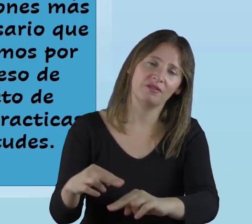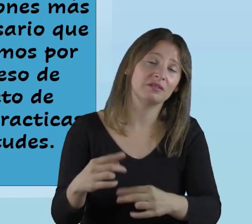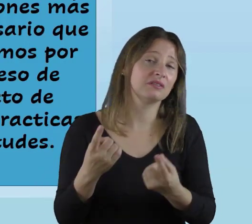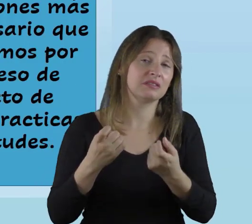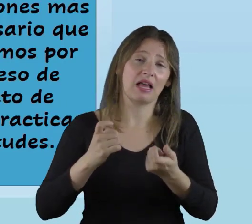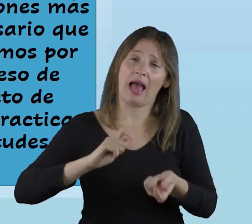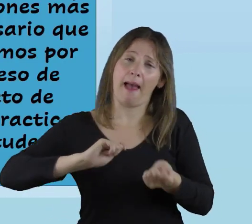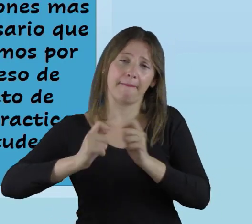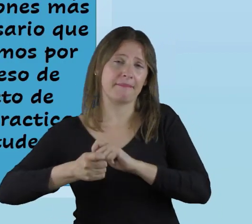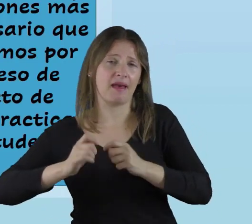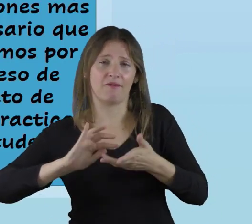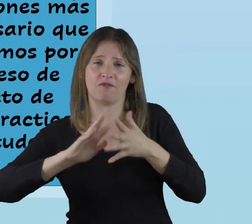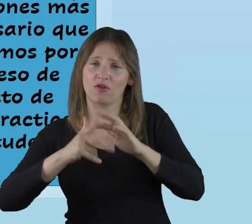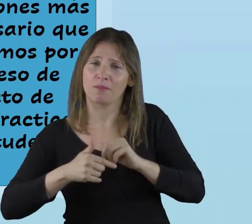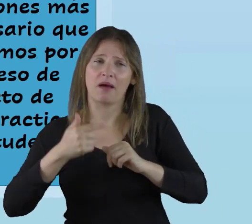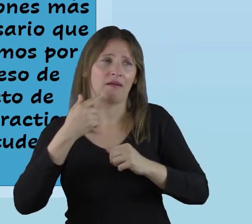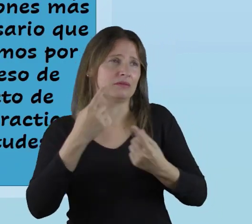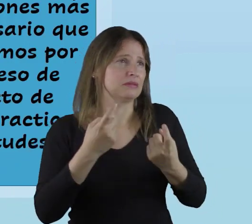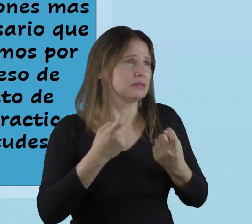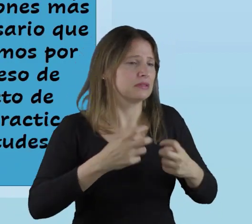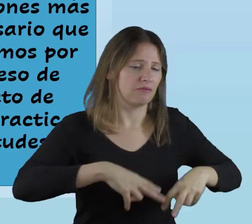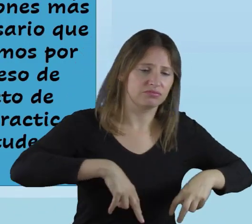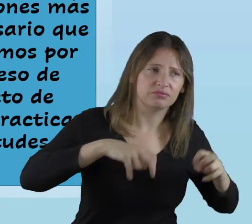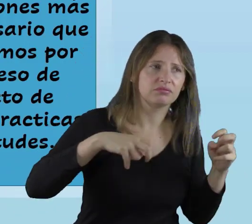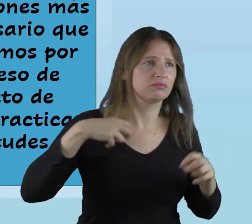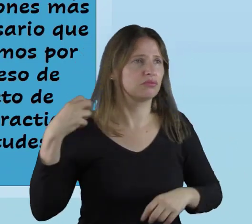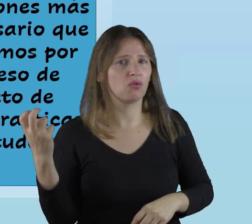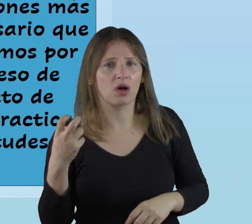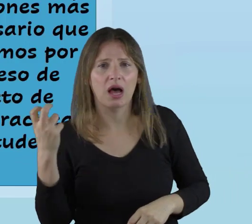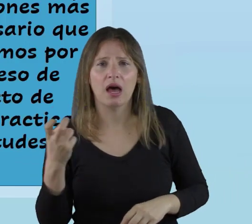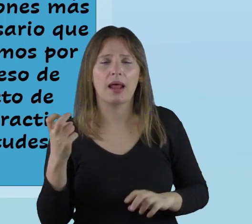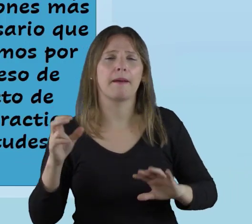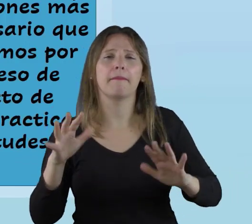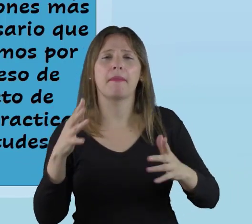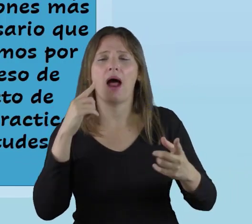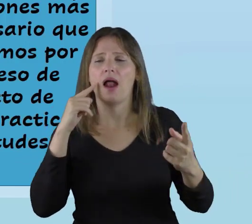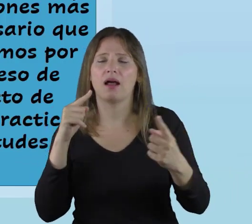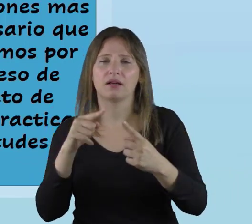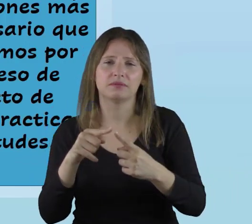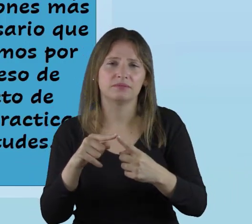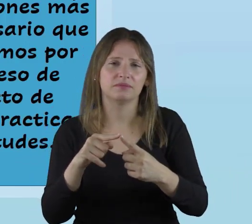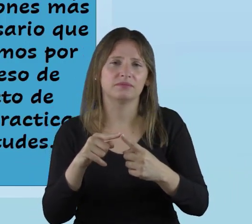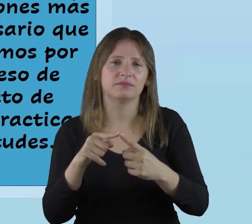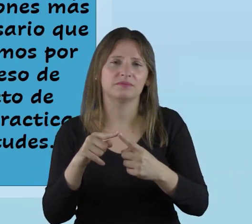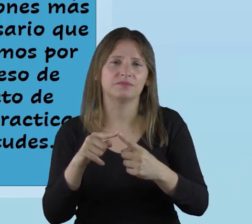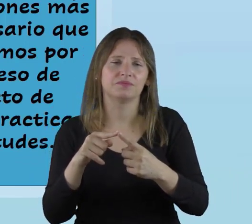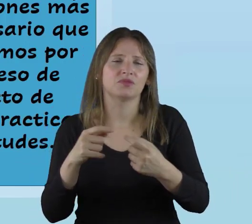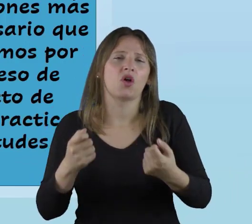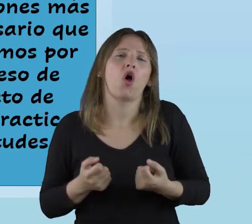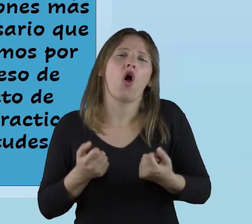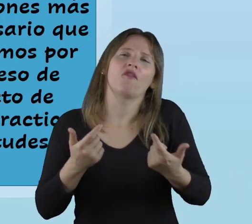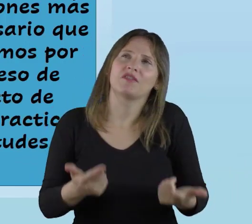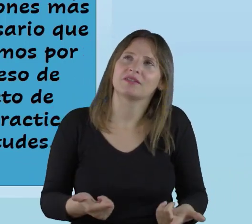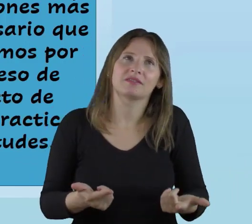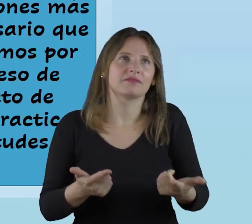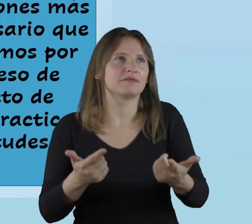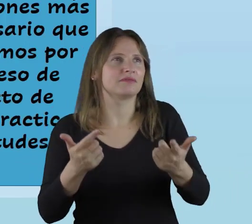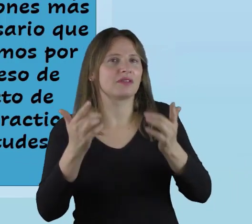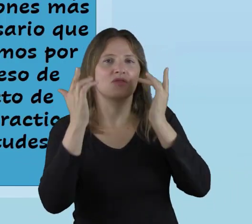prácticas tradicionales tendríamos que indagar tendríamos que buscar para